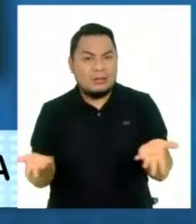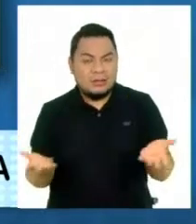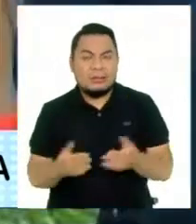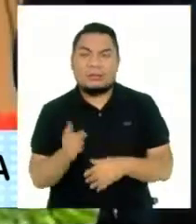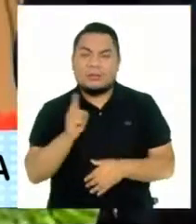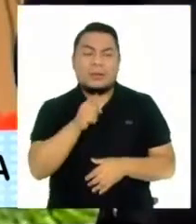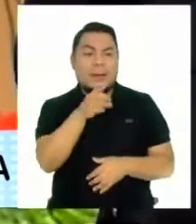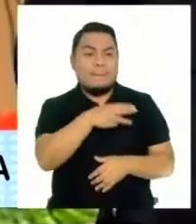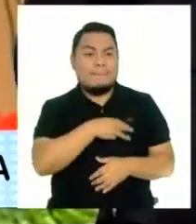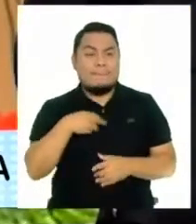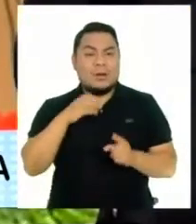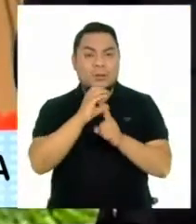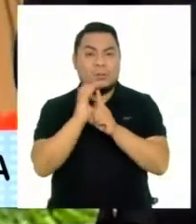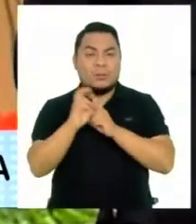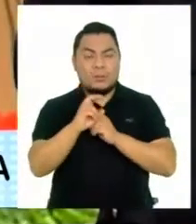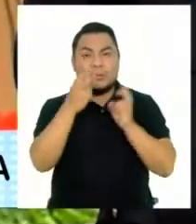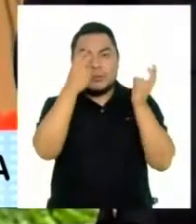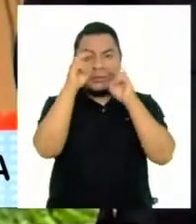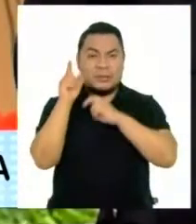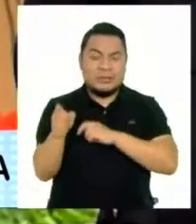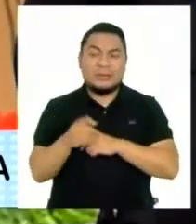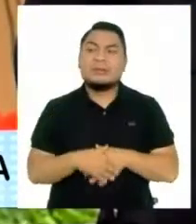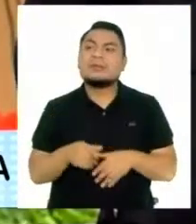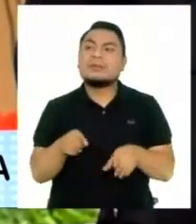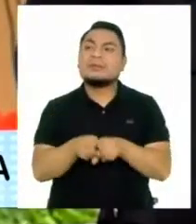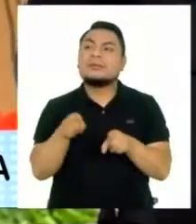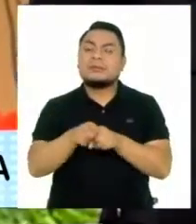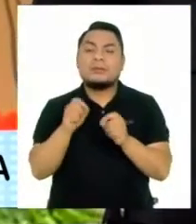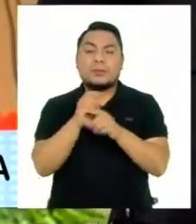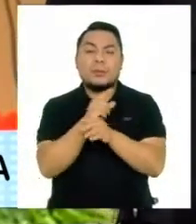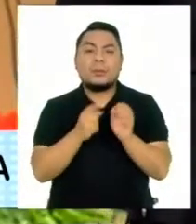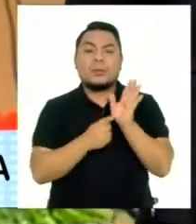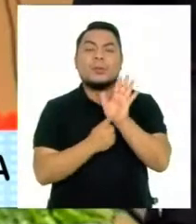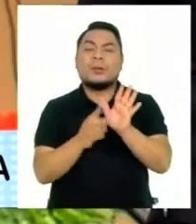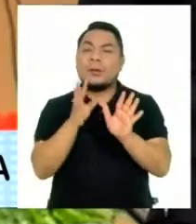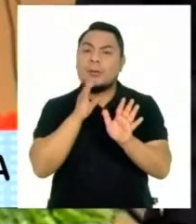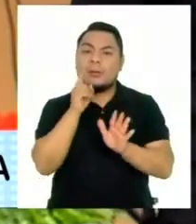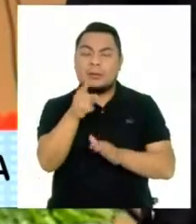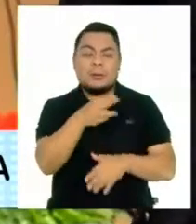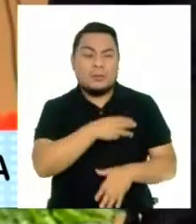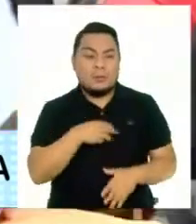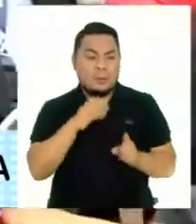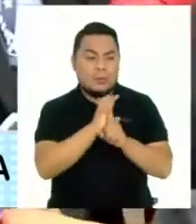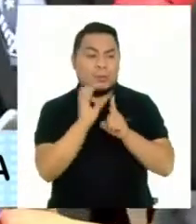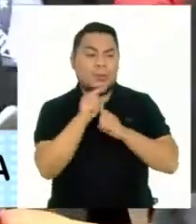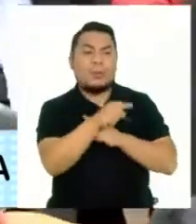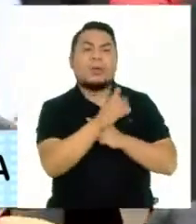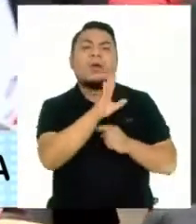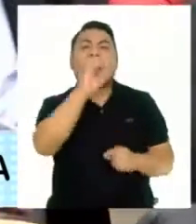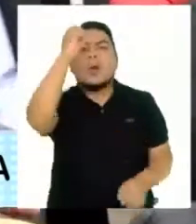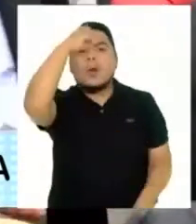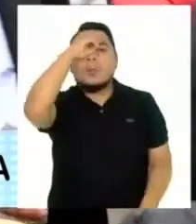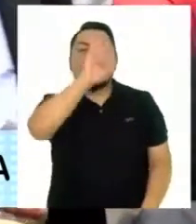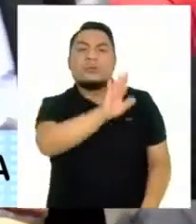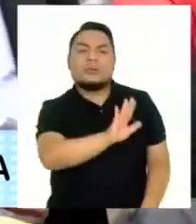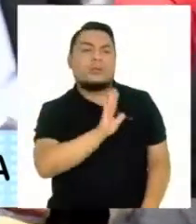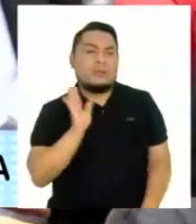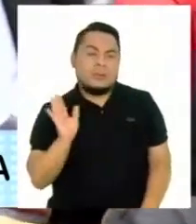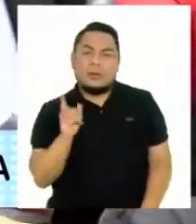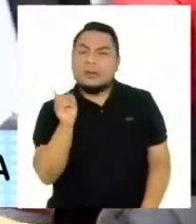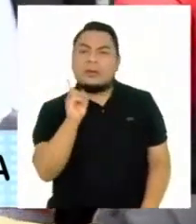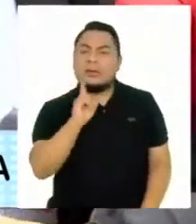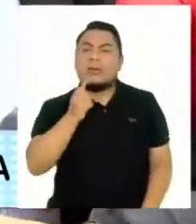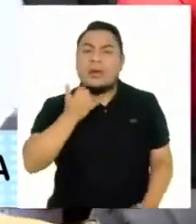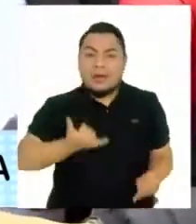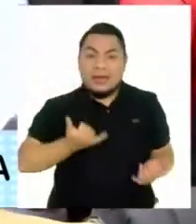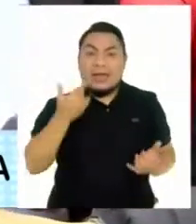Exterior y Turismo, Roberto Sánchez, precisó en su cuenta de Twitter que la declaración del titular de Cultura es una opinión personal que no